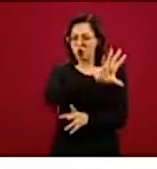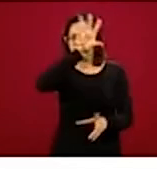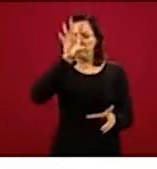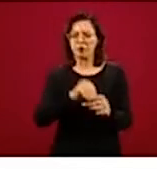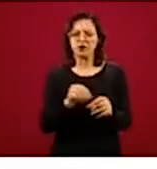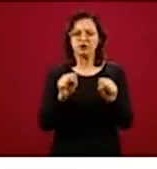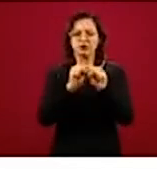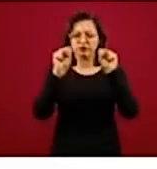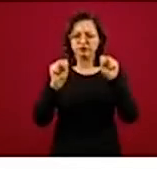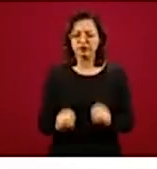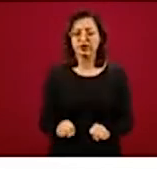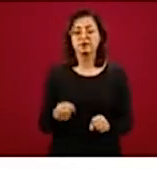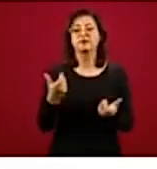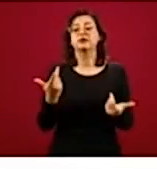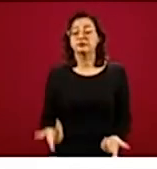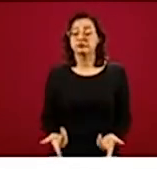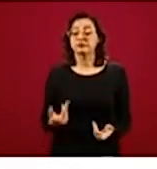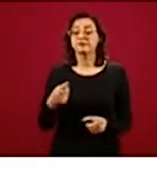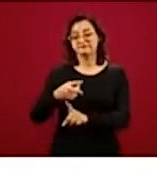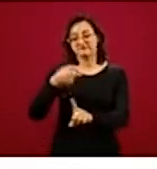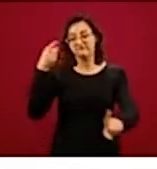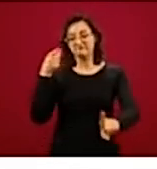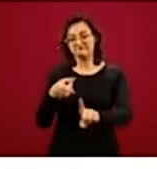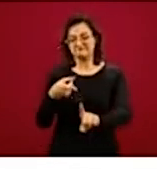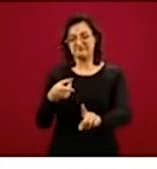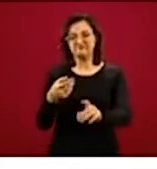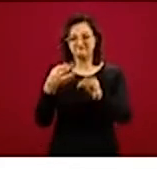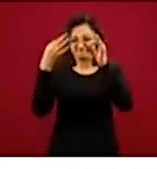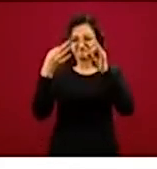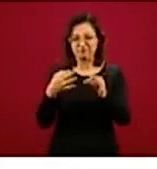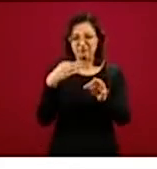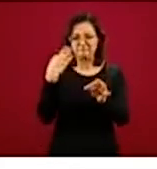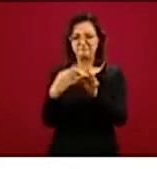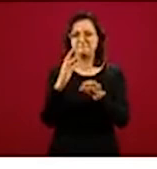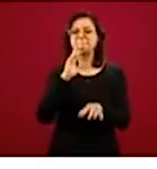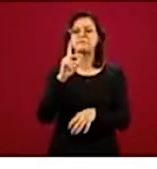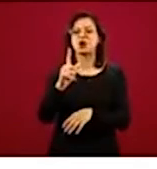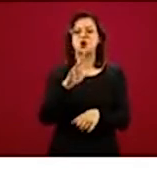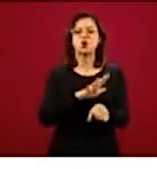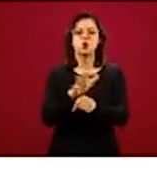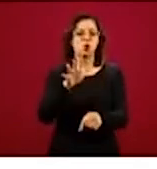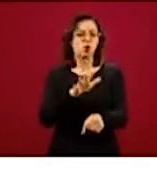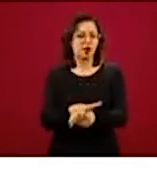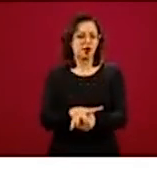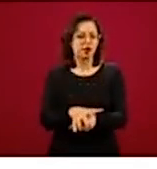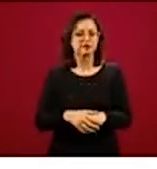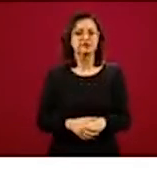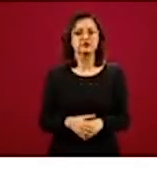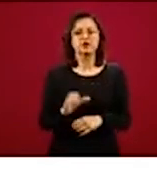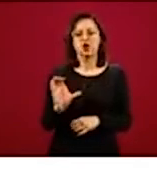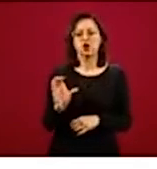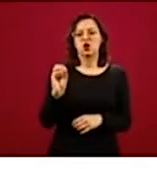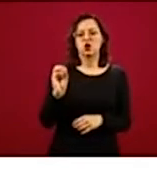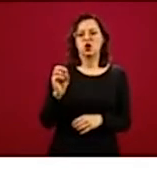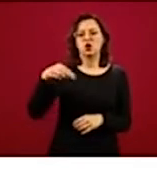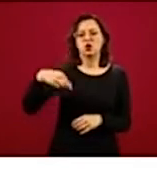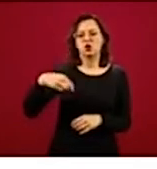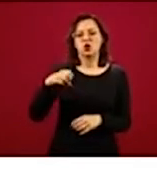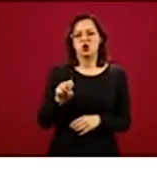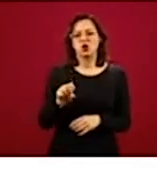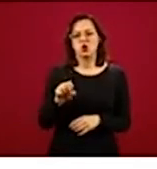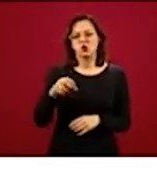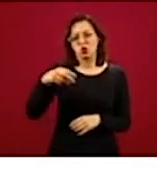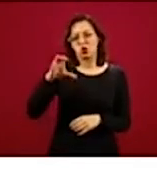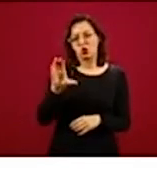optimismo, pero además resultados concretos. La idea es que nuestro Consejo Nacional para la Prevención y Control del VIH-Sida